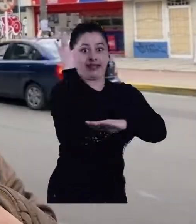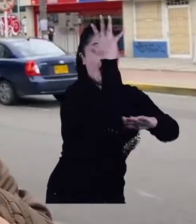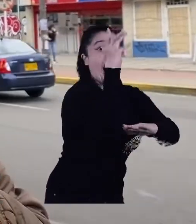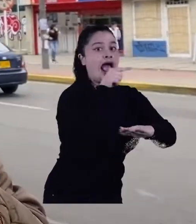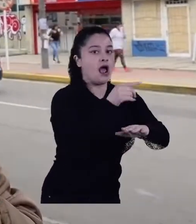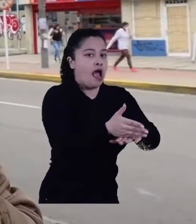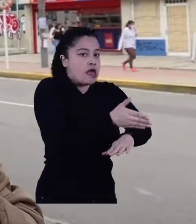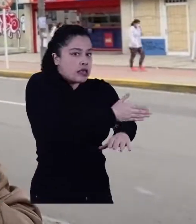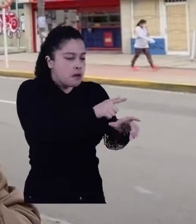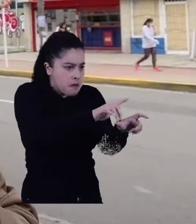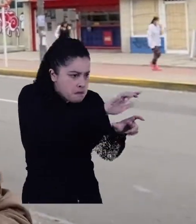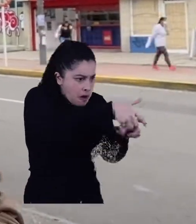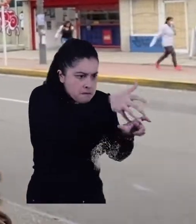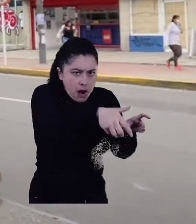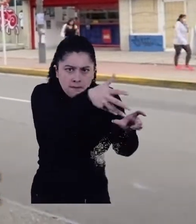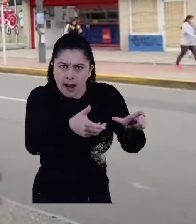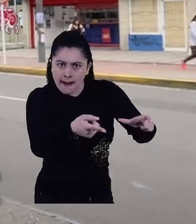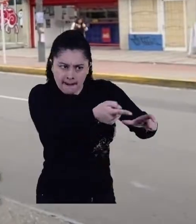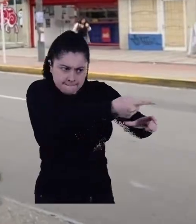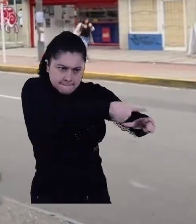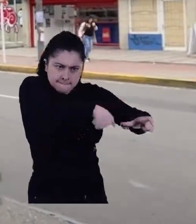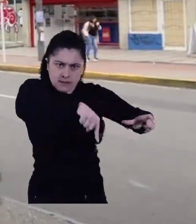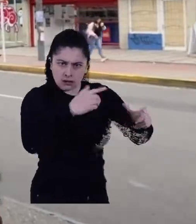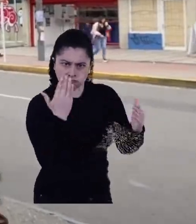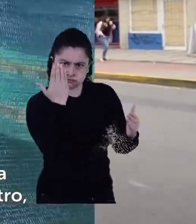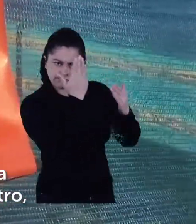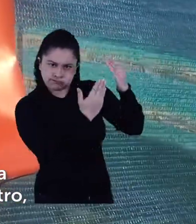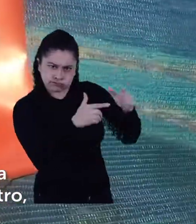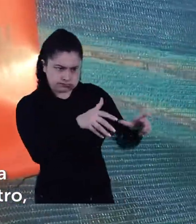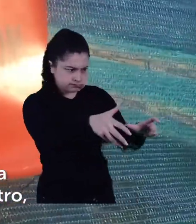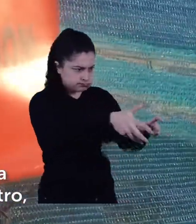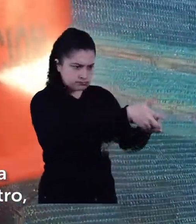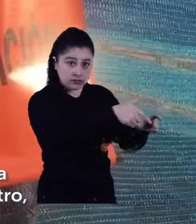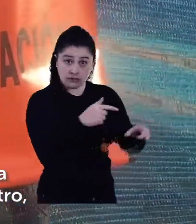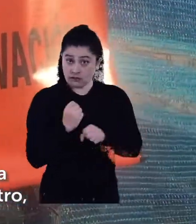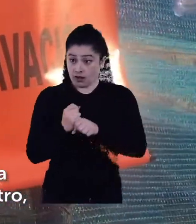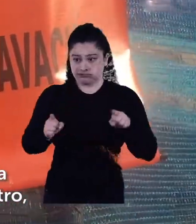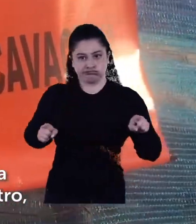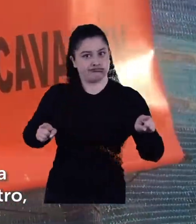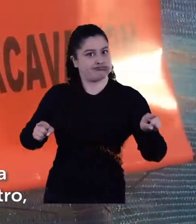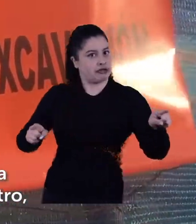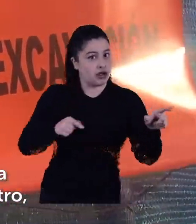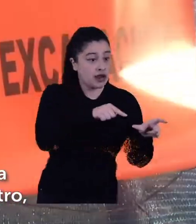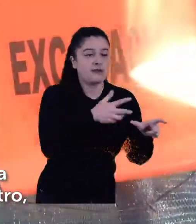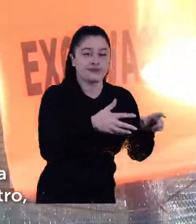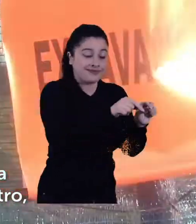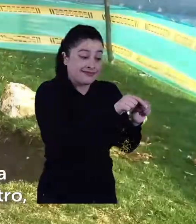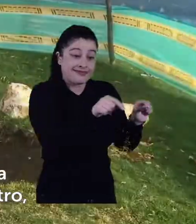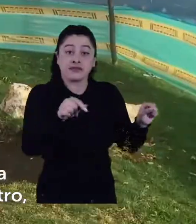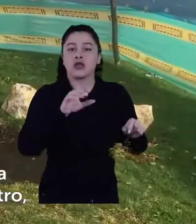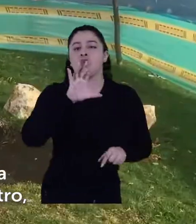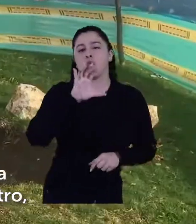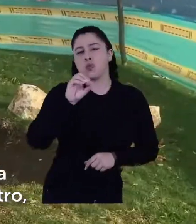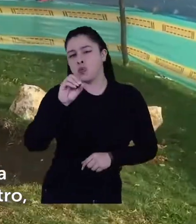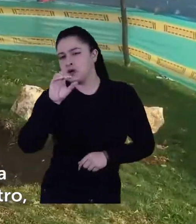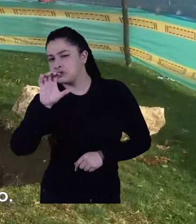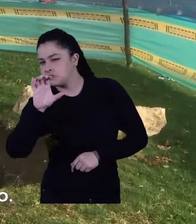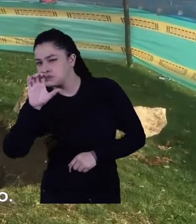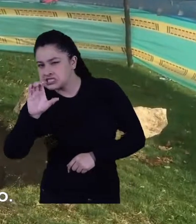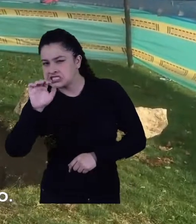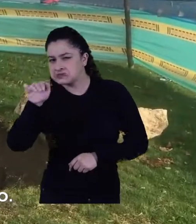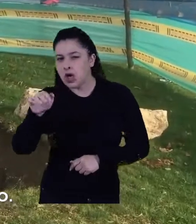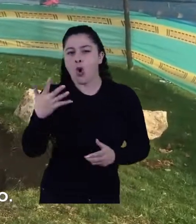hacer esto en simultánea mientras mientras hacíamos el paso anterior ya se ha preparado un hueco de 50 centímetros a un metro